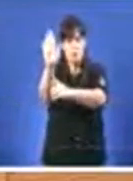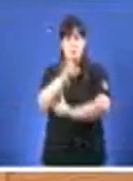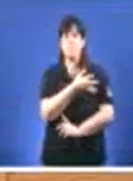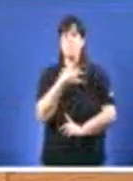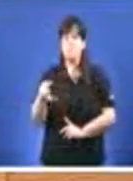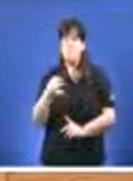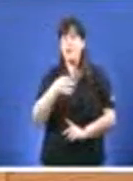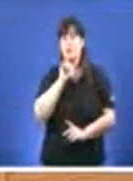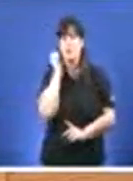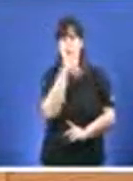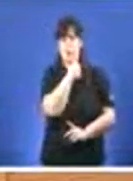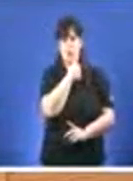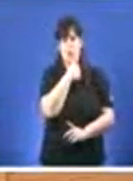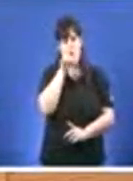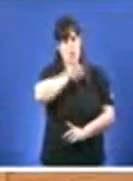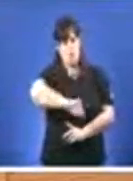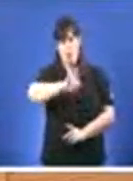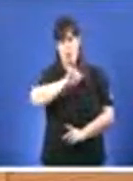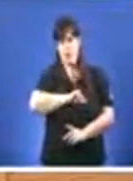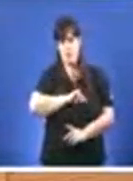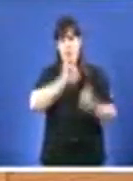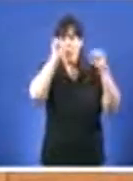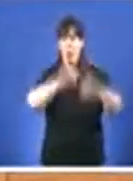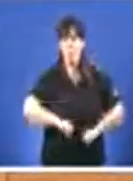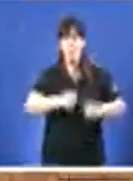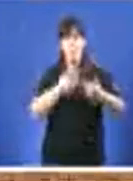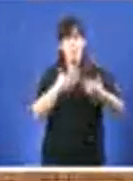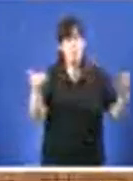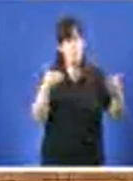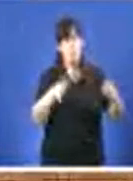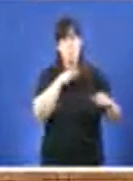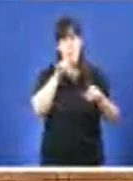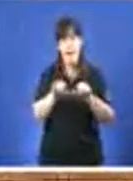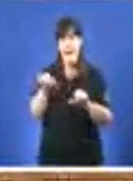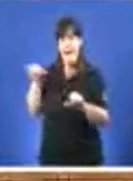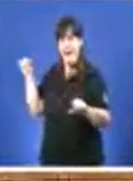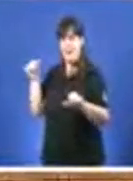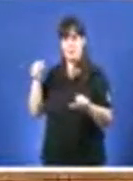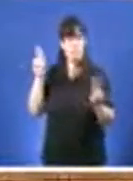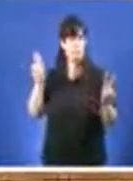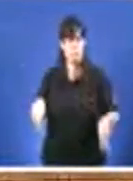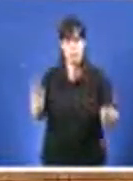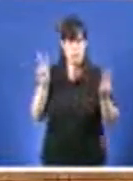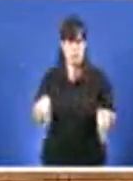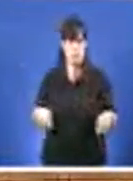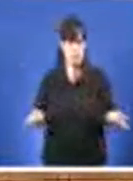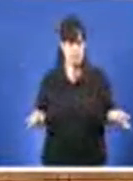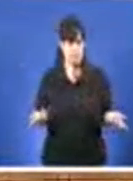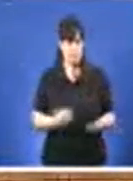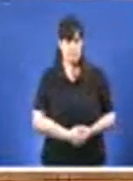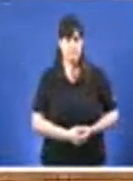un código ético para o goberno e para toda a Xunta de Galicia porque ningún goberno houvera feito anteriormente. Señorías,